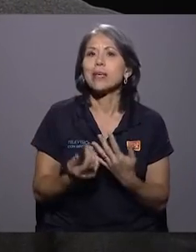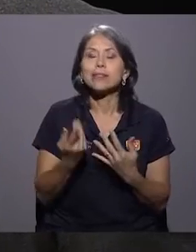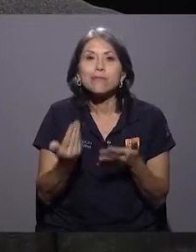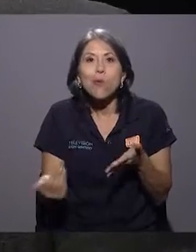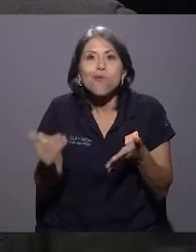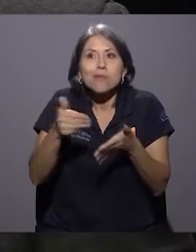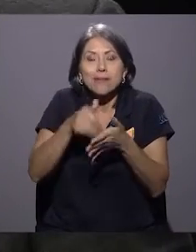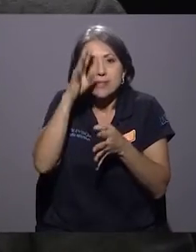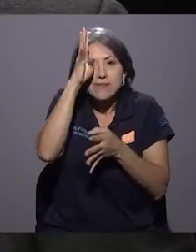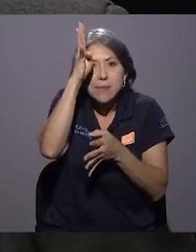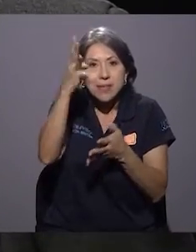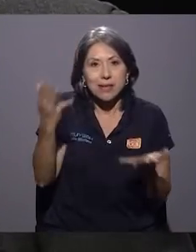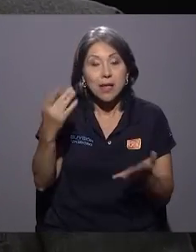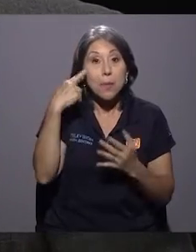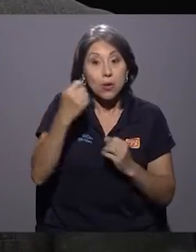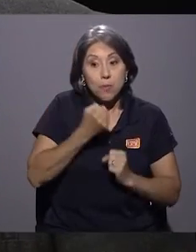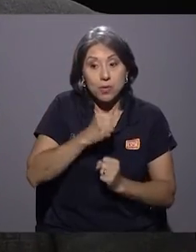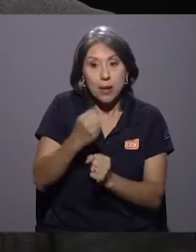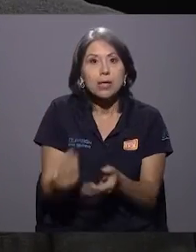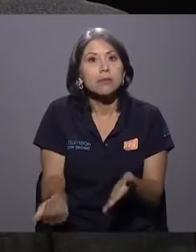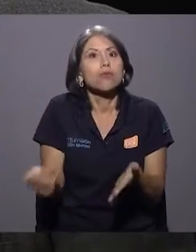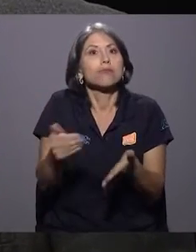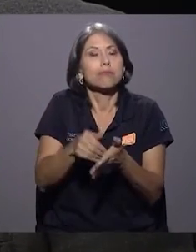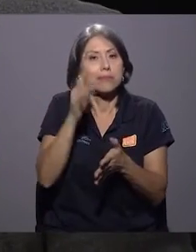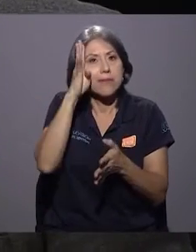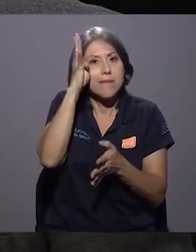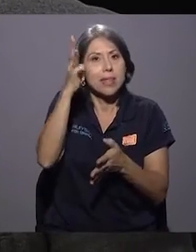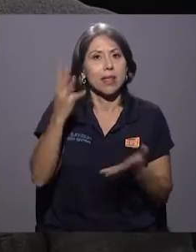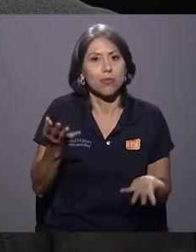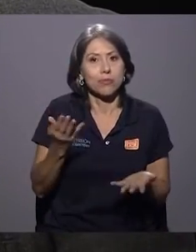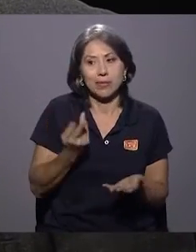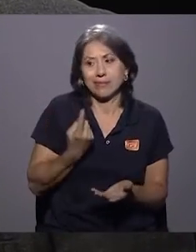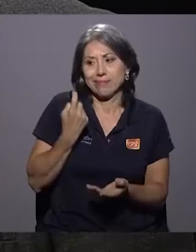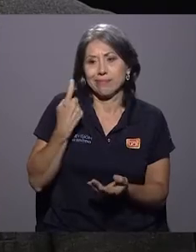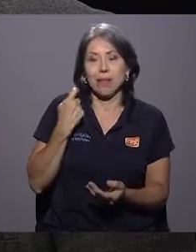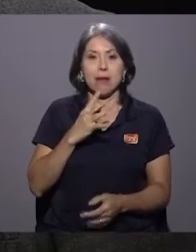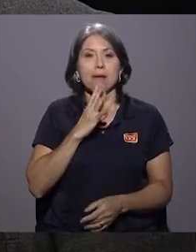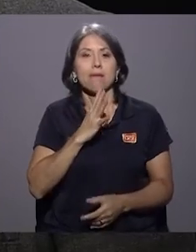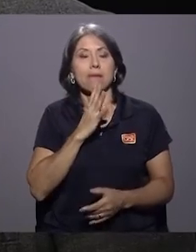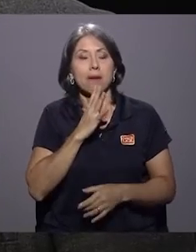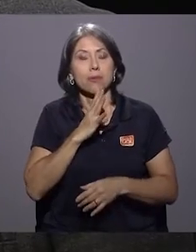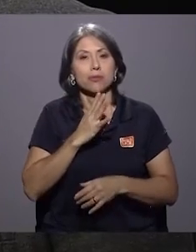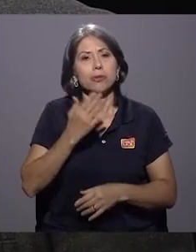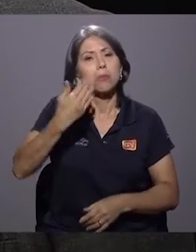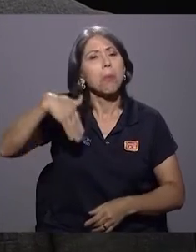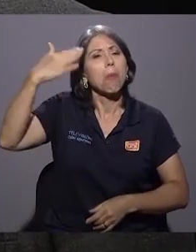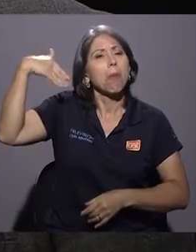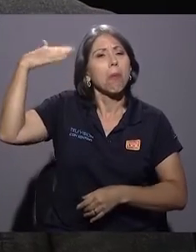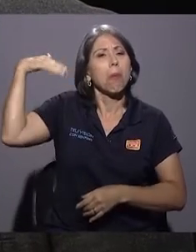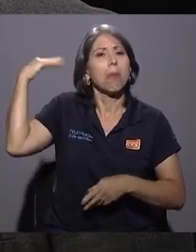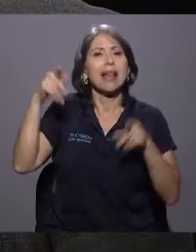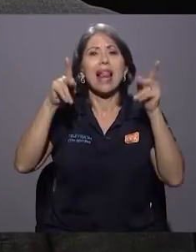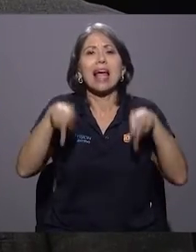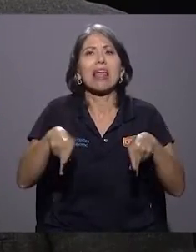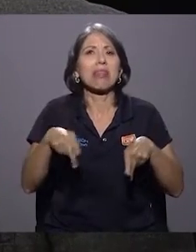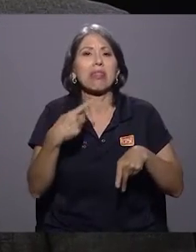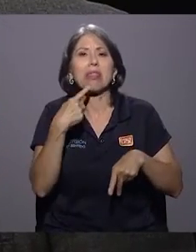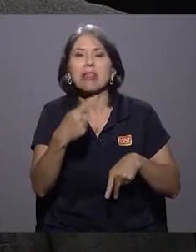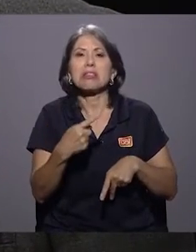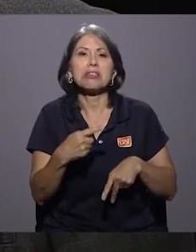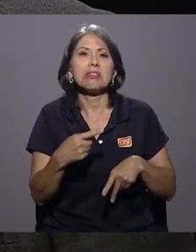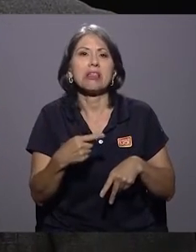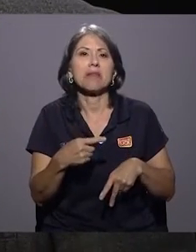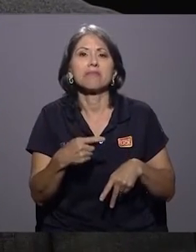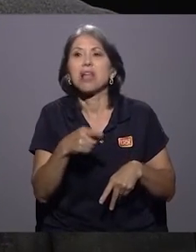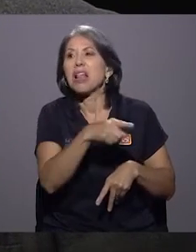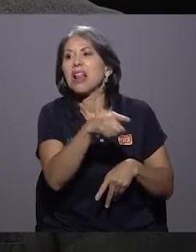porque las municipalidades se están reinventando. Hace unos minutos decíamos que en el pasado la gente decía que no servían ni para